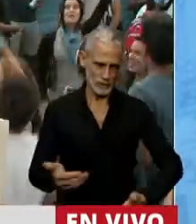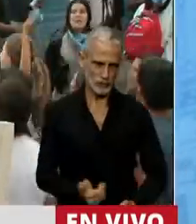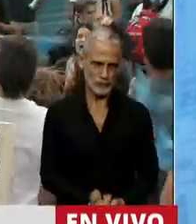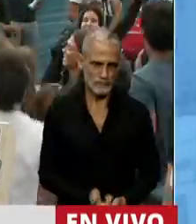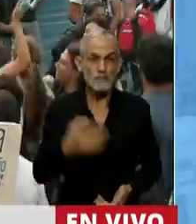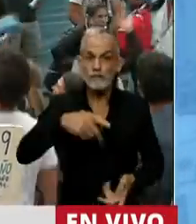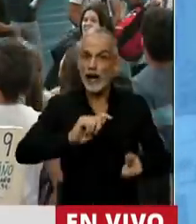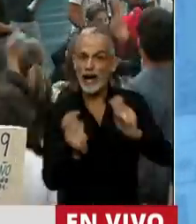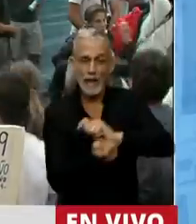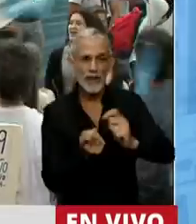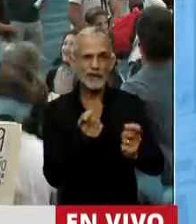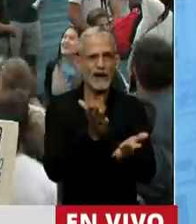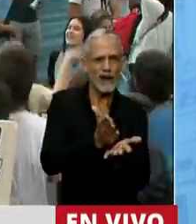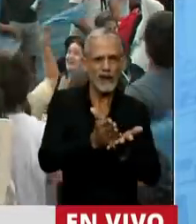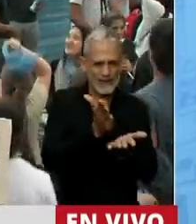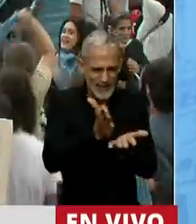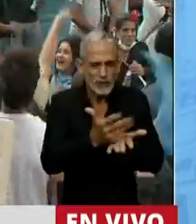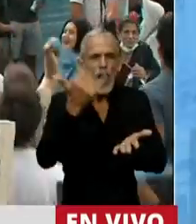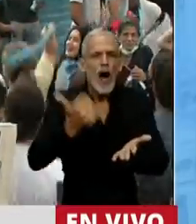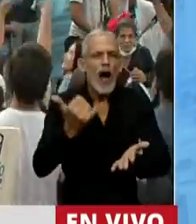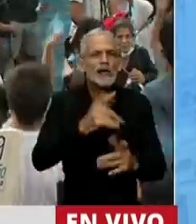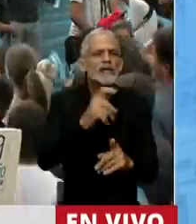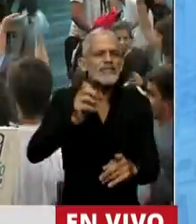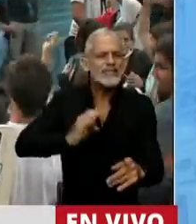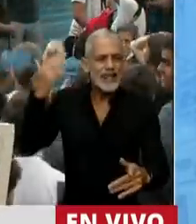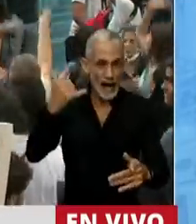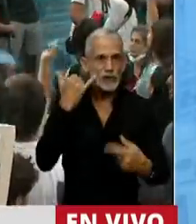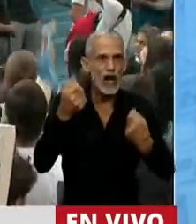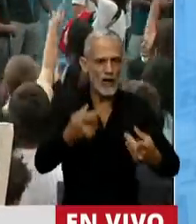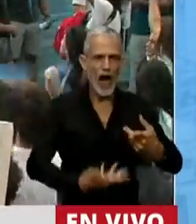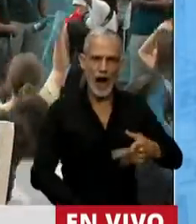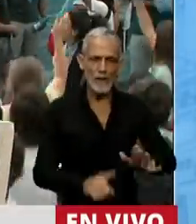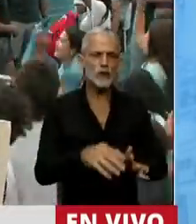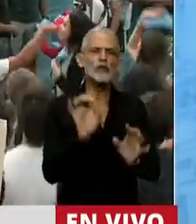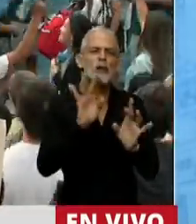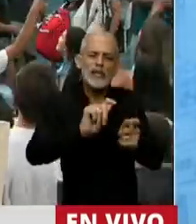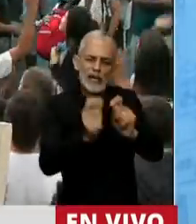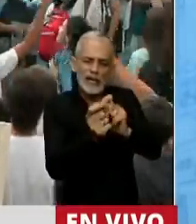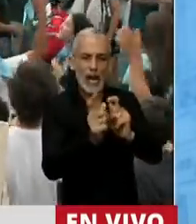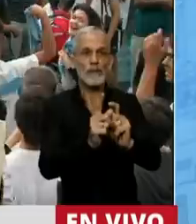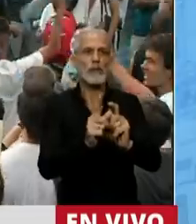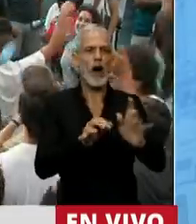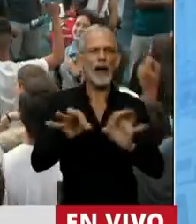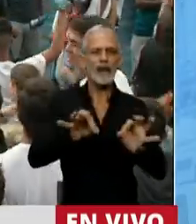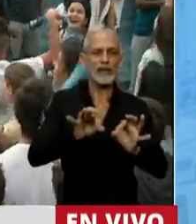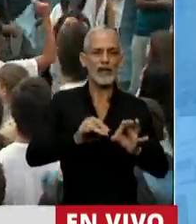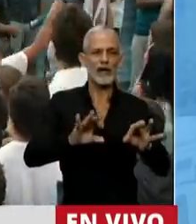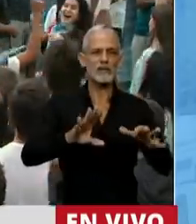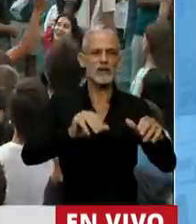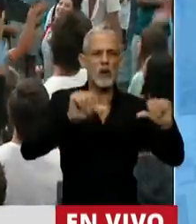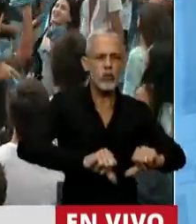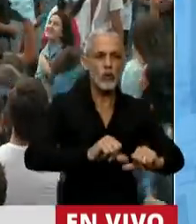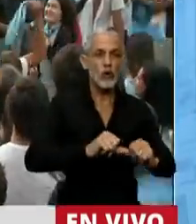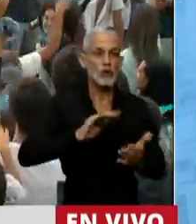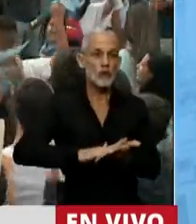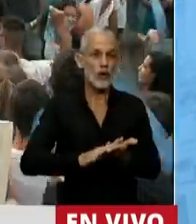estamos transformando el derecho que ya admite hace un siglo el aborto, sino que estamos cambiando una estrategia ineficaz de la